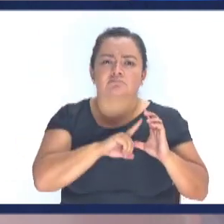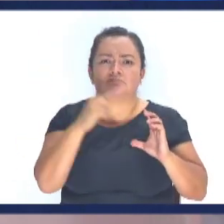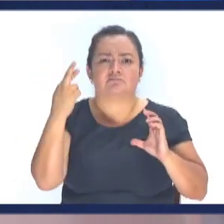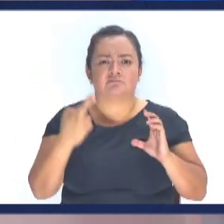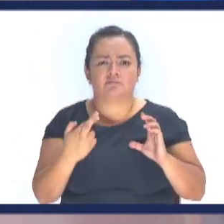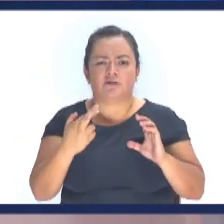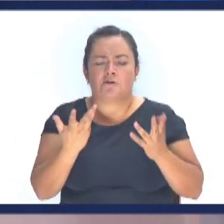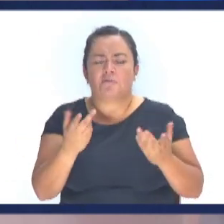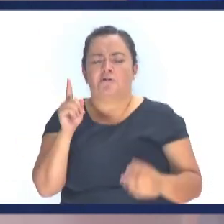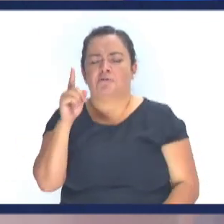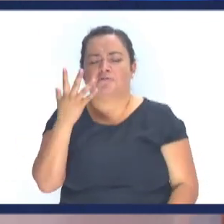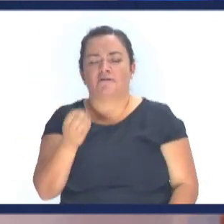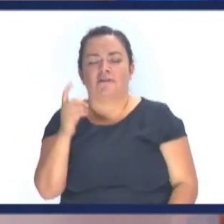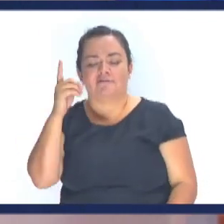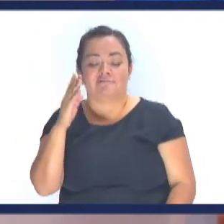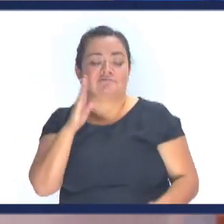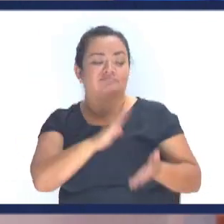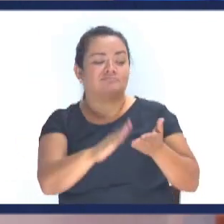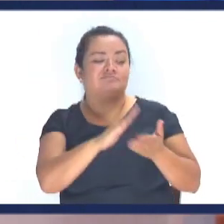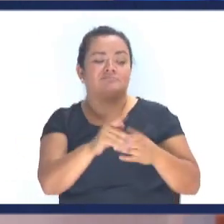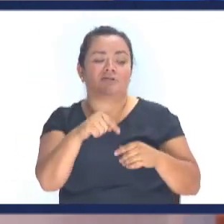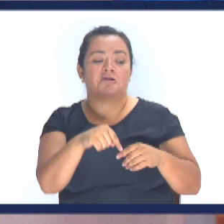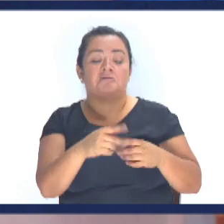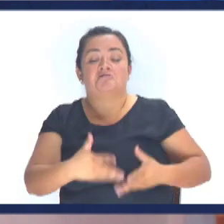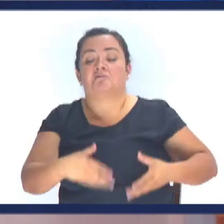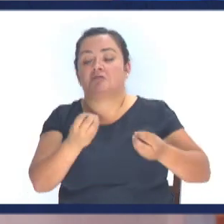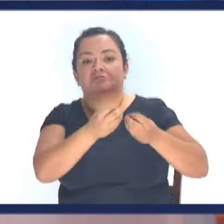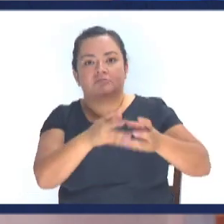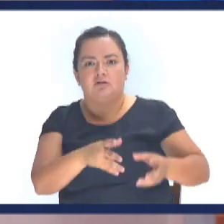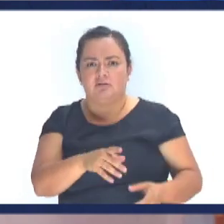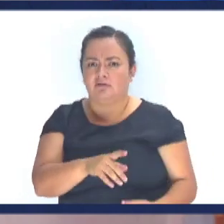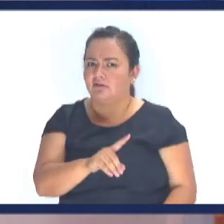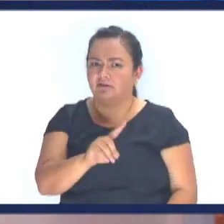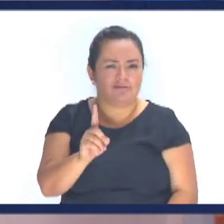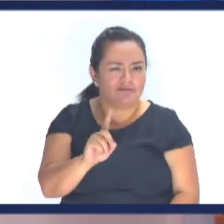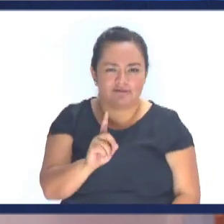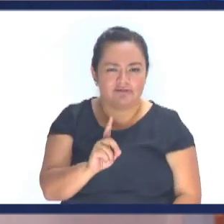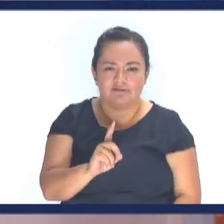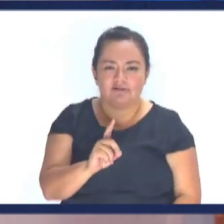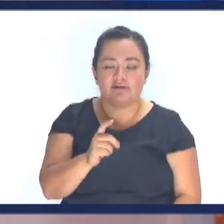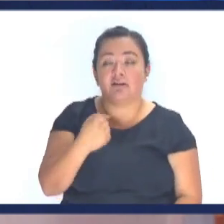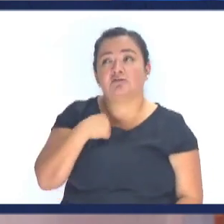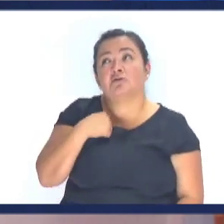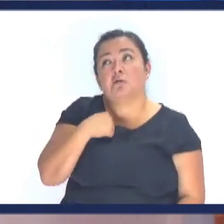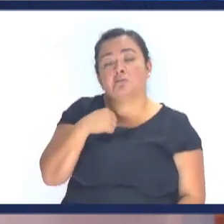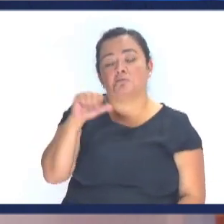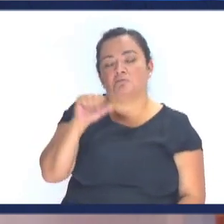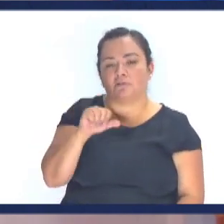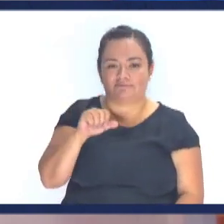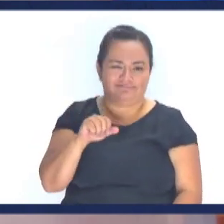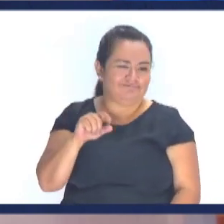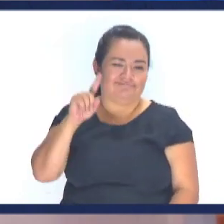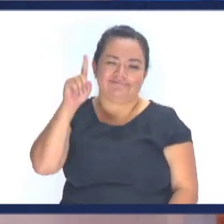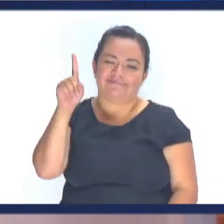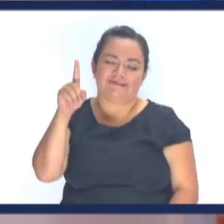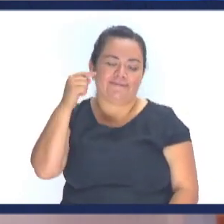Dios ¿Cómo es que Dios Un día te va a pagar Porque hoy Pues yo perdí la salvación Ah la perdiste ¿Y cómo la perdiste? Es que me porté mal Mira si Dios Ha levantado A